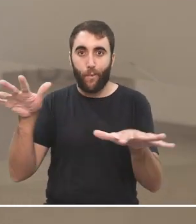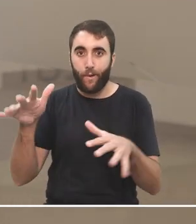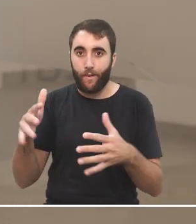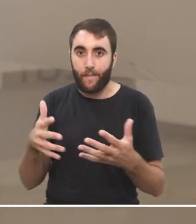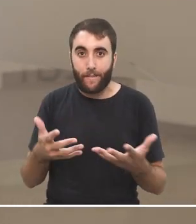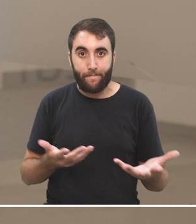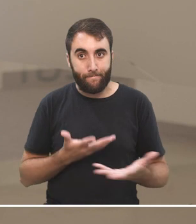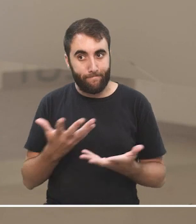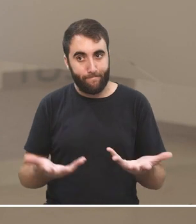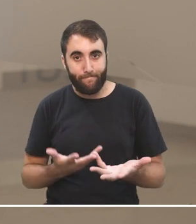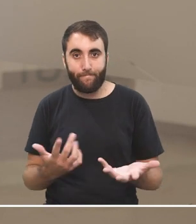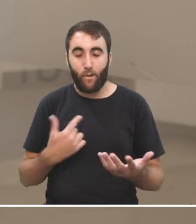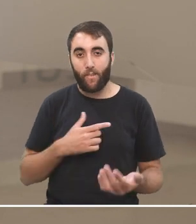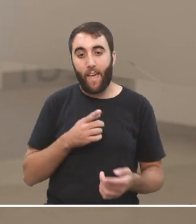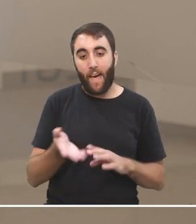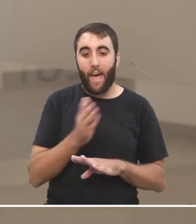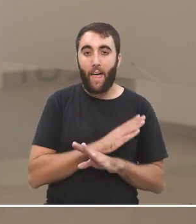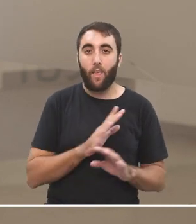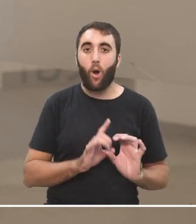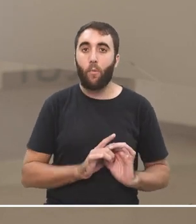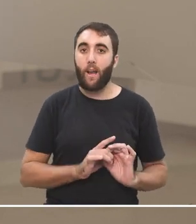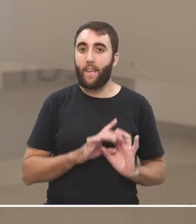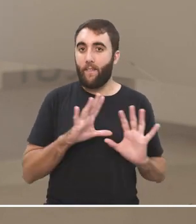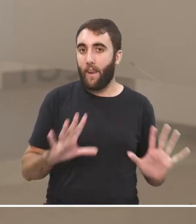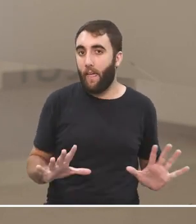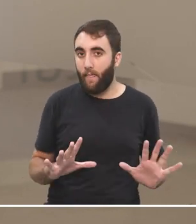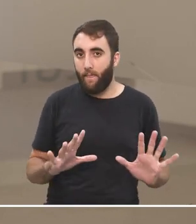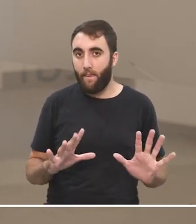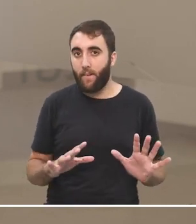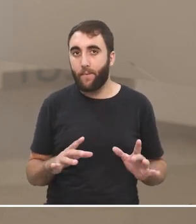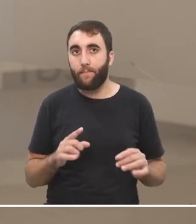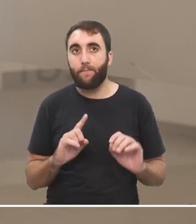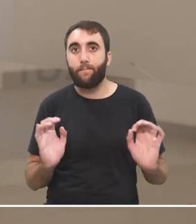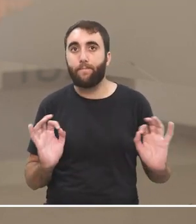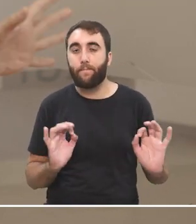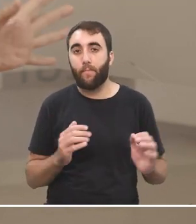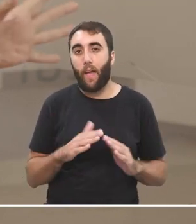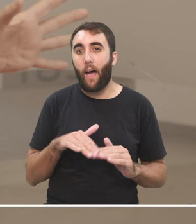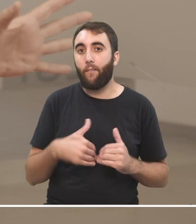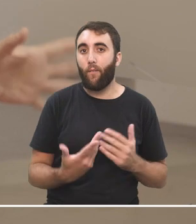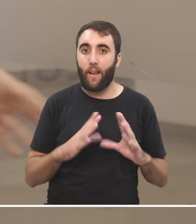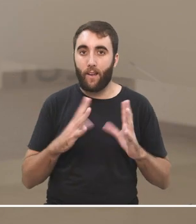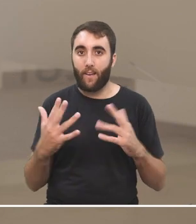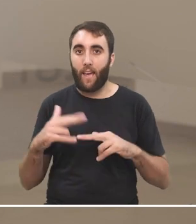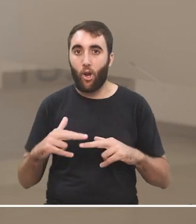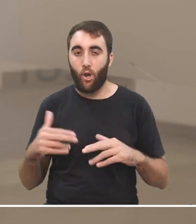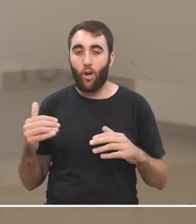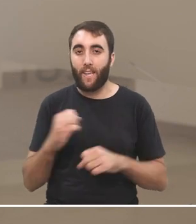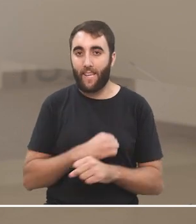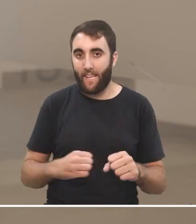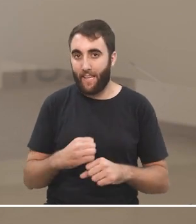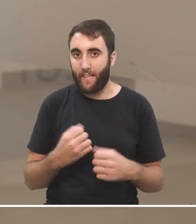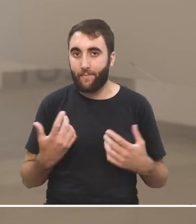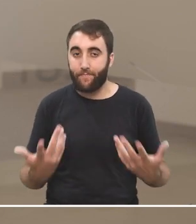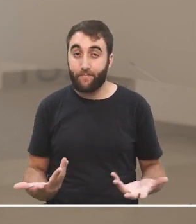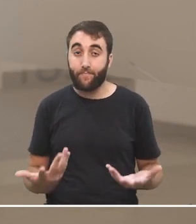ahí de nuevo un cierto espacio de libertad ¿no? en no haber en haber estado fuera de esto entonces